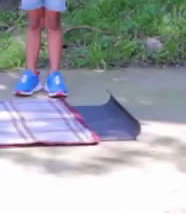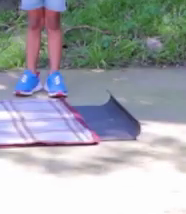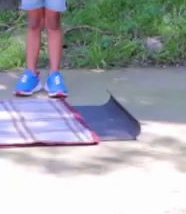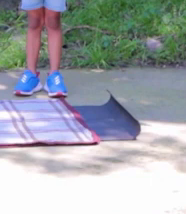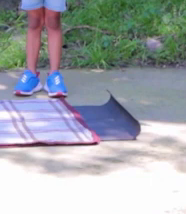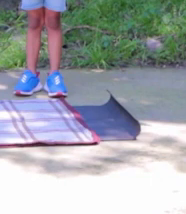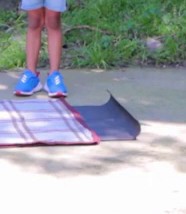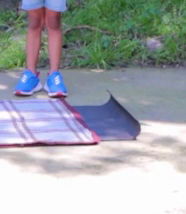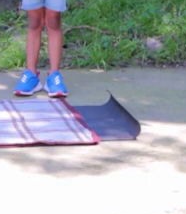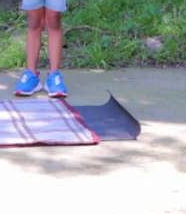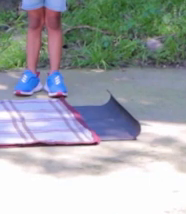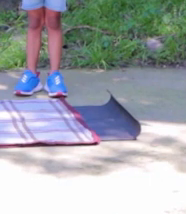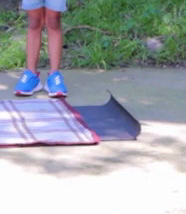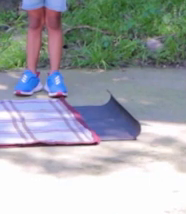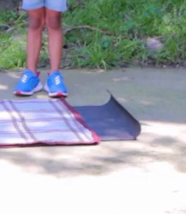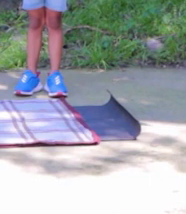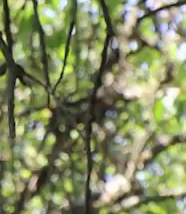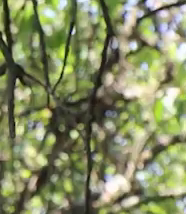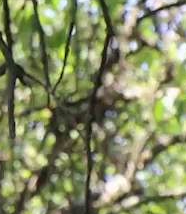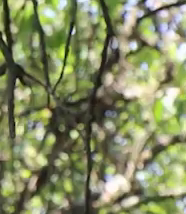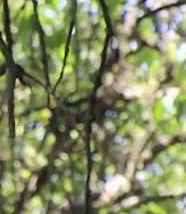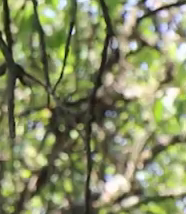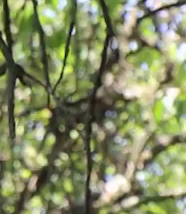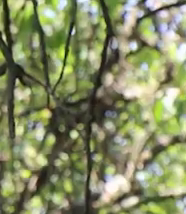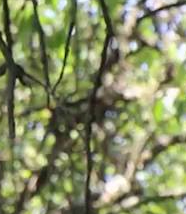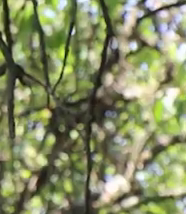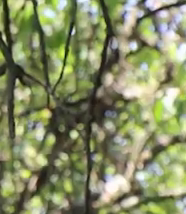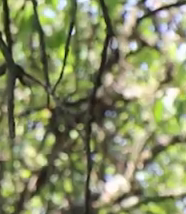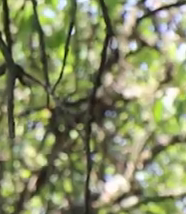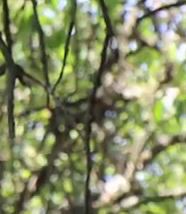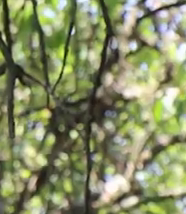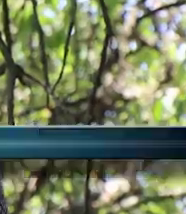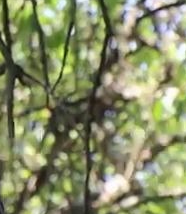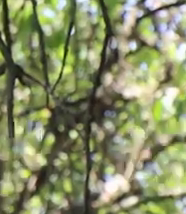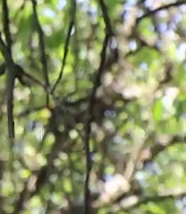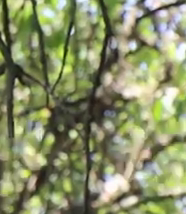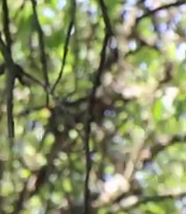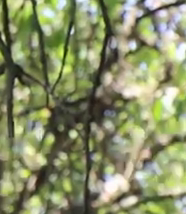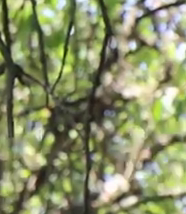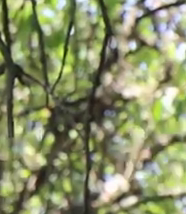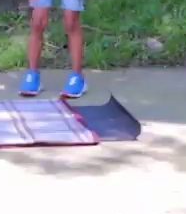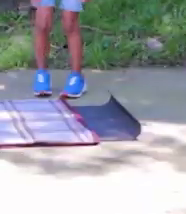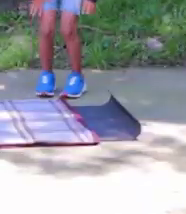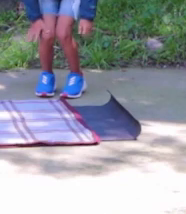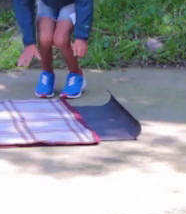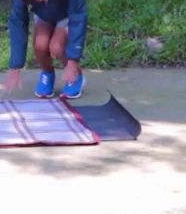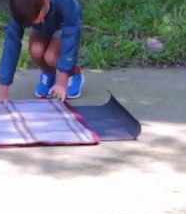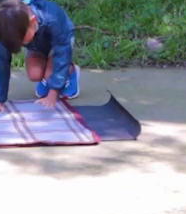Ahora, el siguiente ejercicio, vamos a trabajar lumbares. Lo que vamos a hacer, nos vamos a acostar boca abajo.